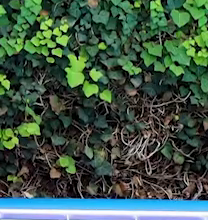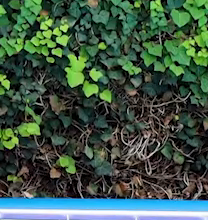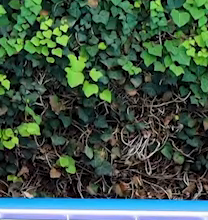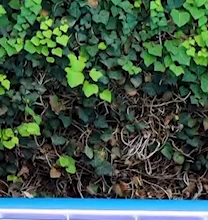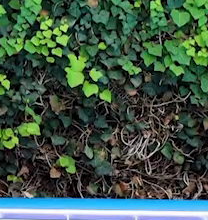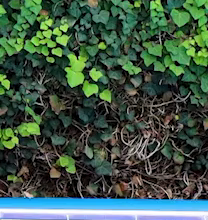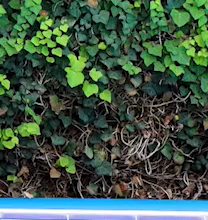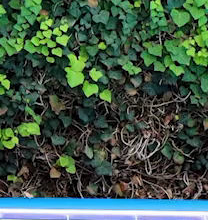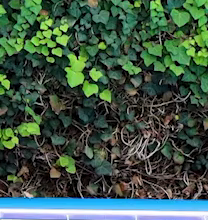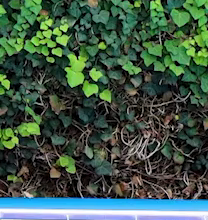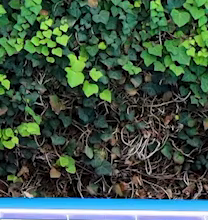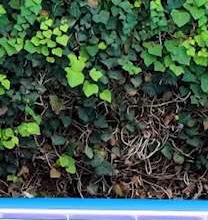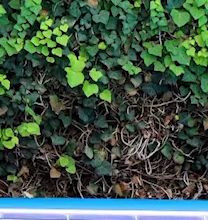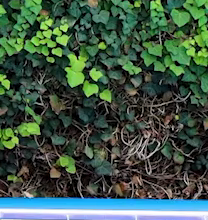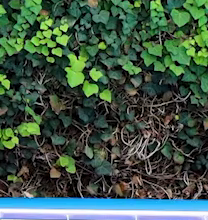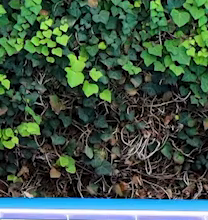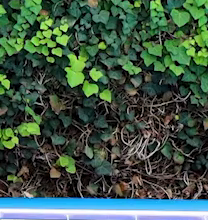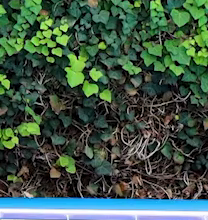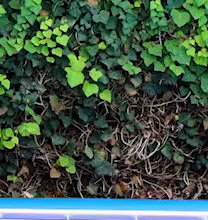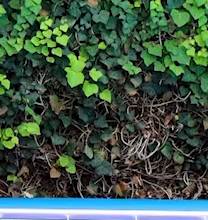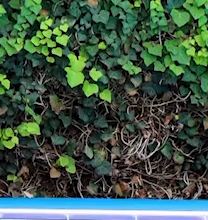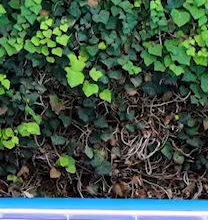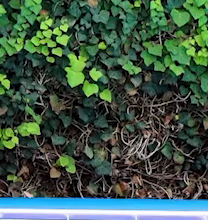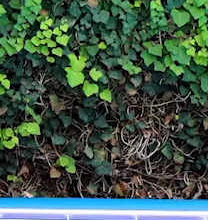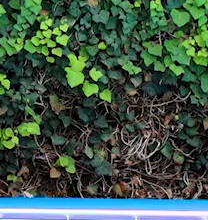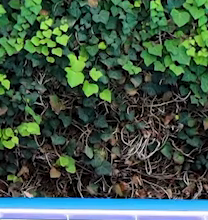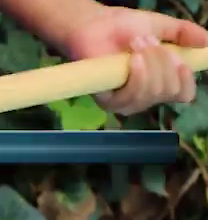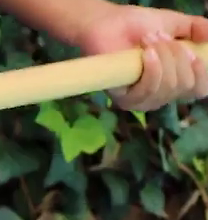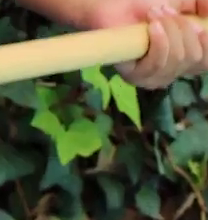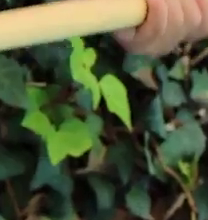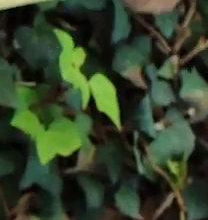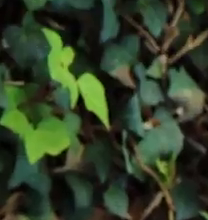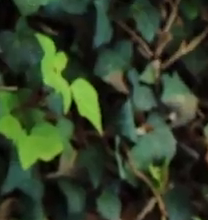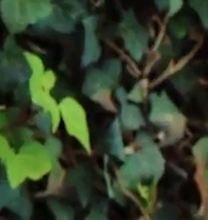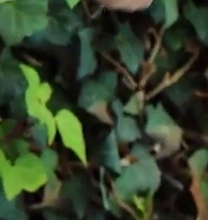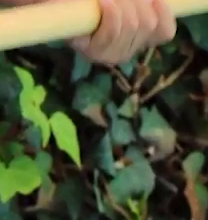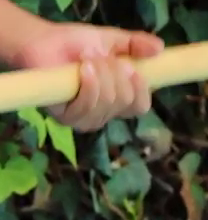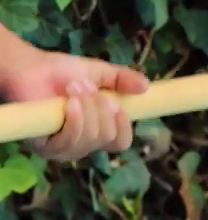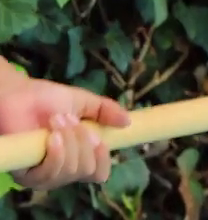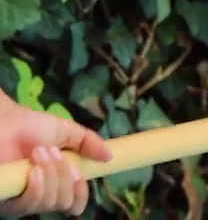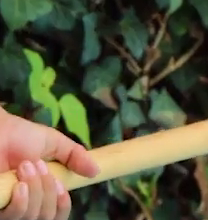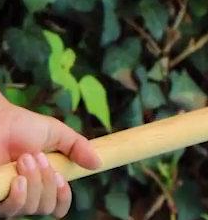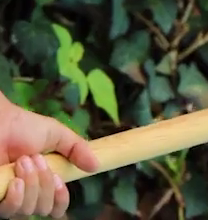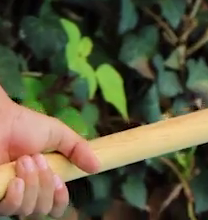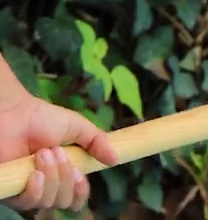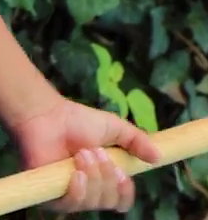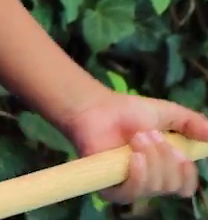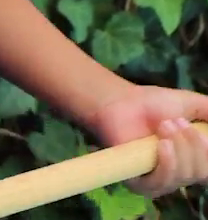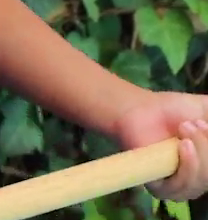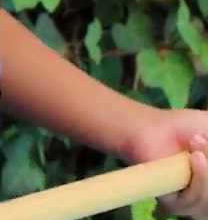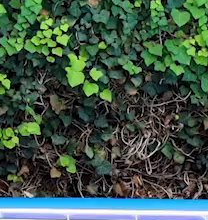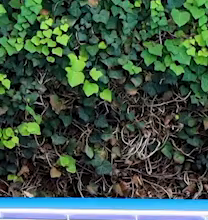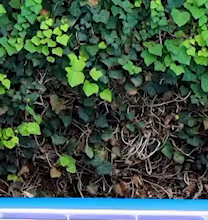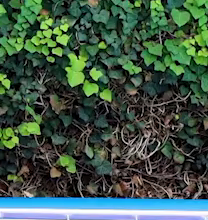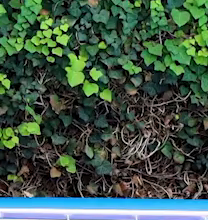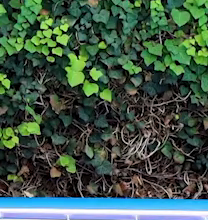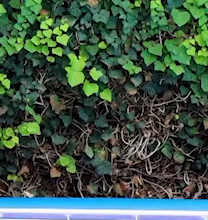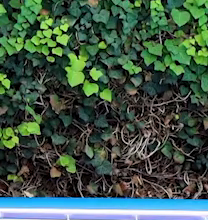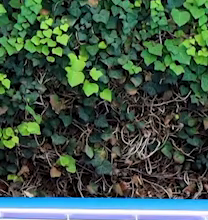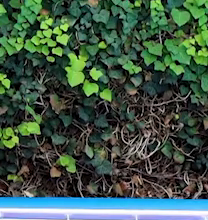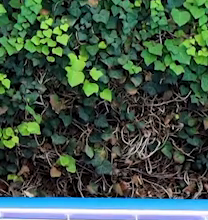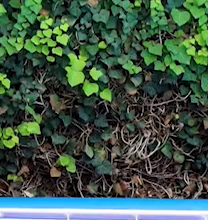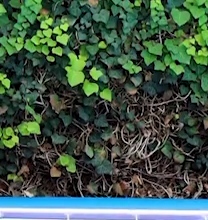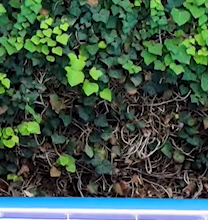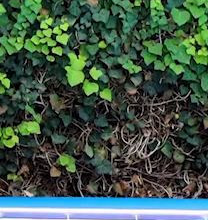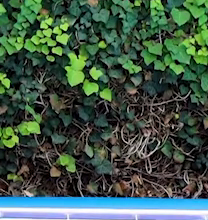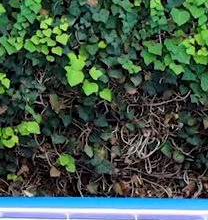Extendemos, flexionamos, extendemos, flexionamos. Tres más, ya hay 90